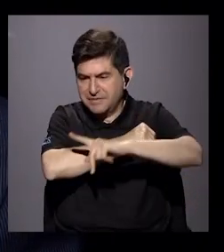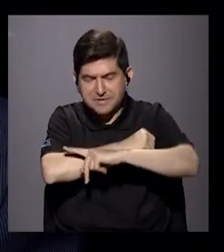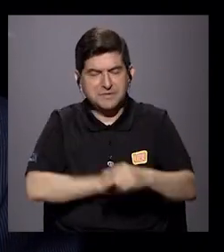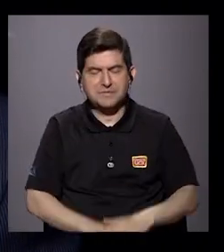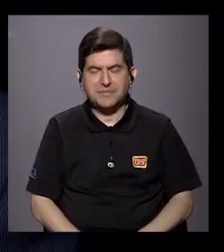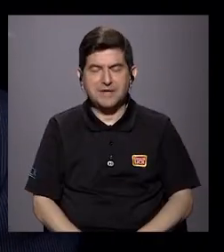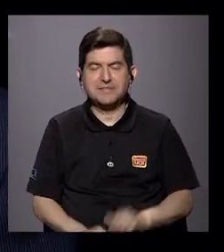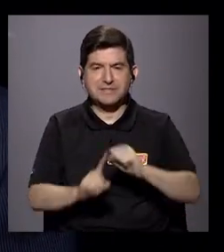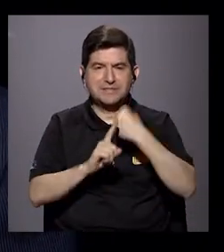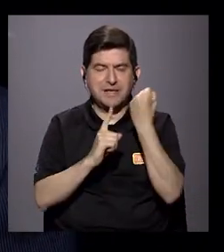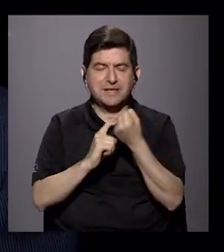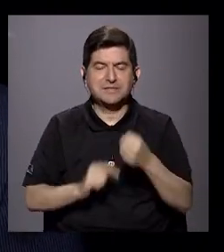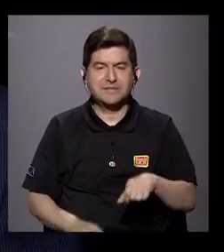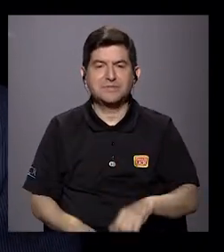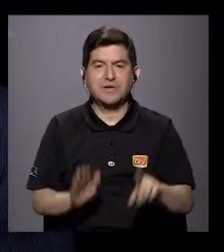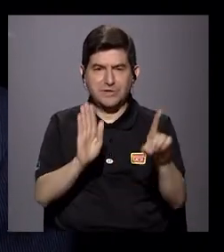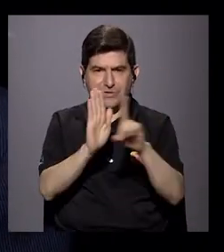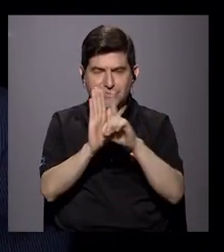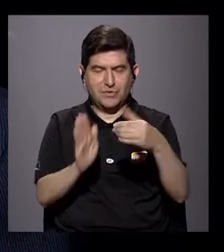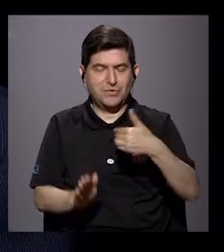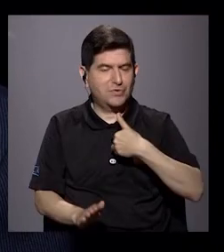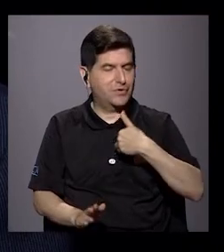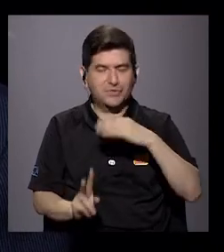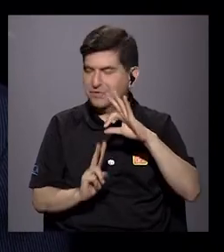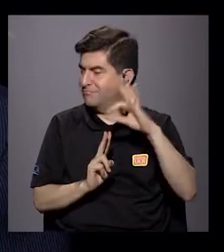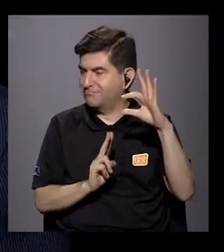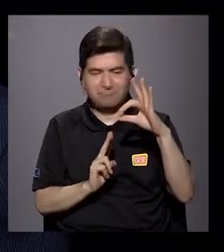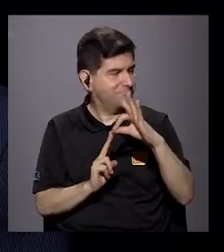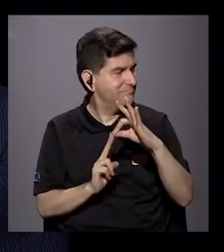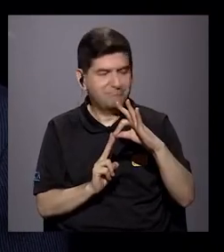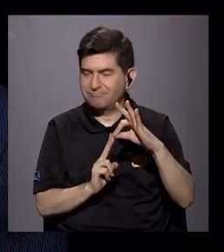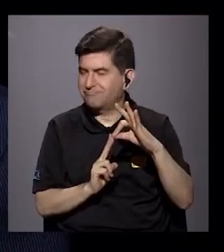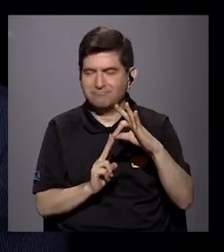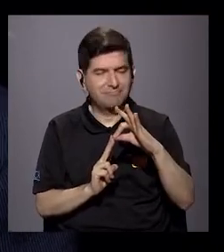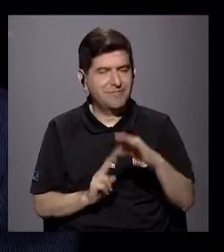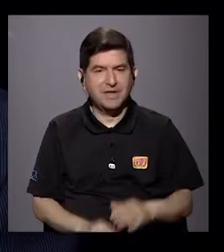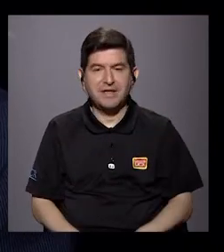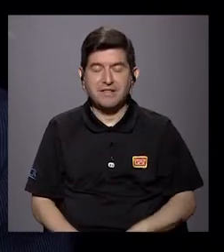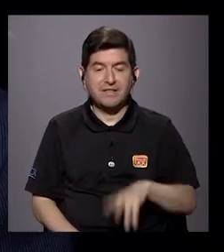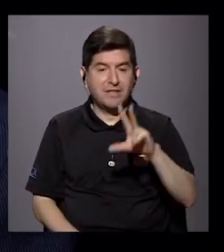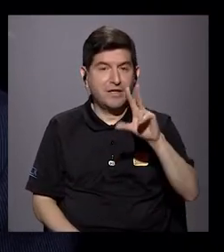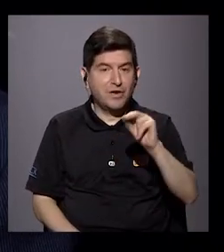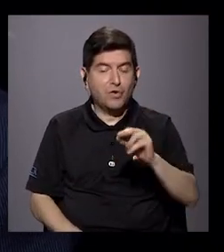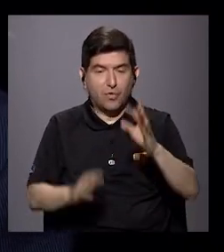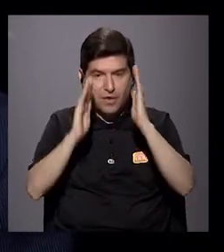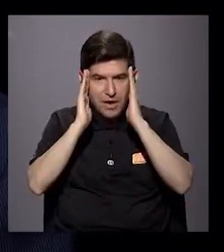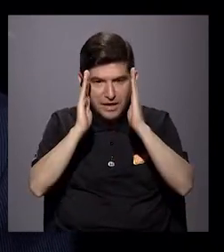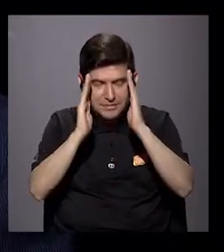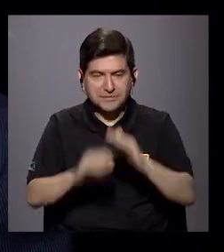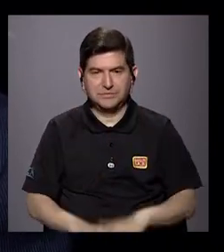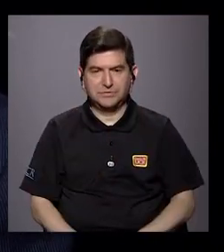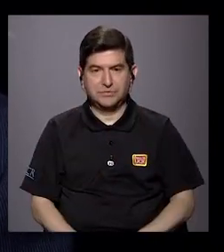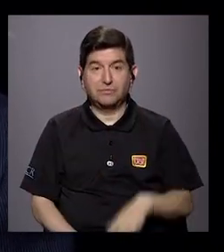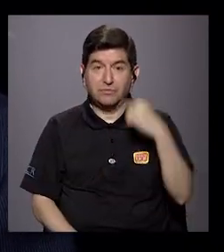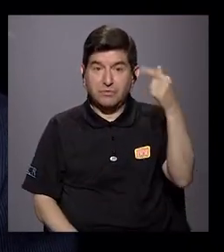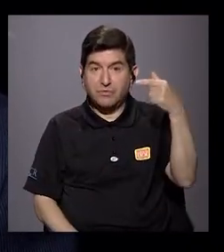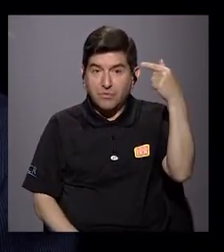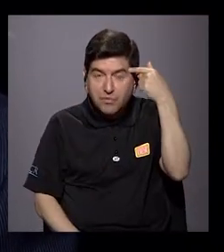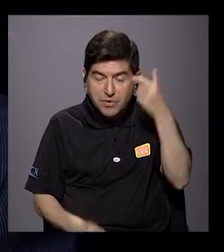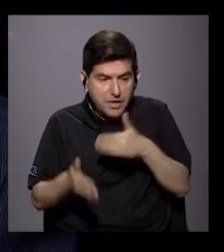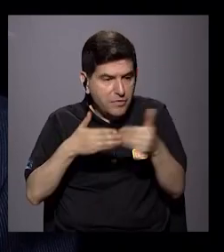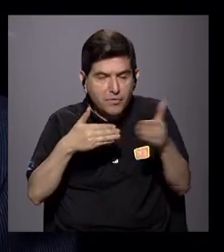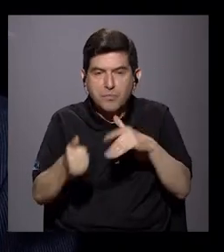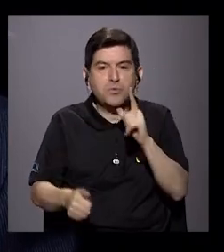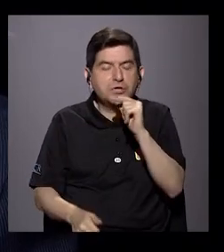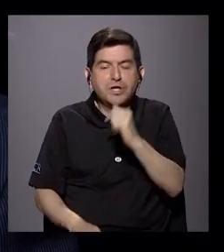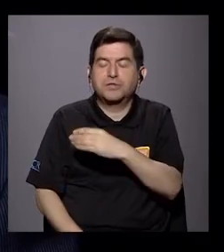derecho, no tiene la opción de no tutelarlos, ¿verdad? Al ser un estado, indistintamente de quien